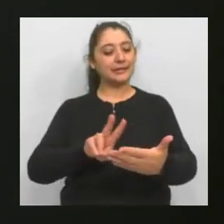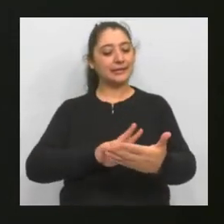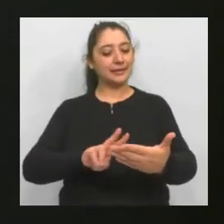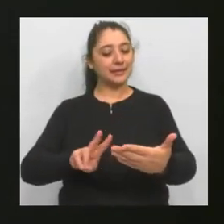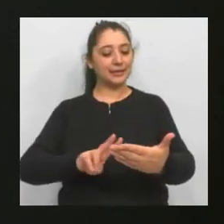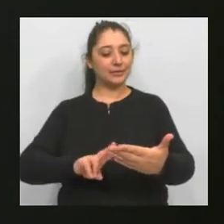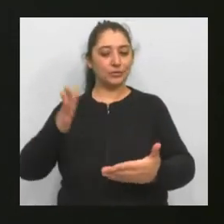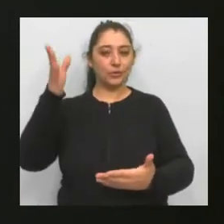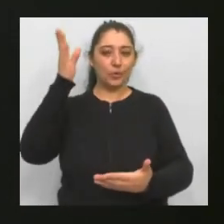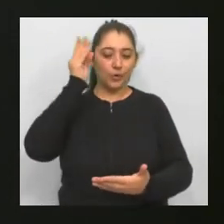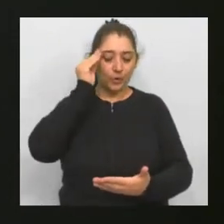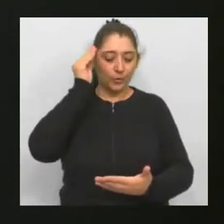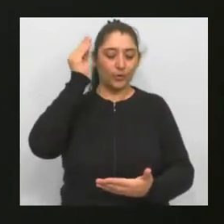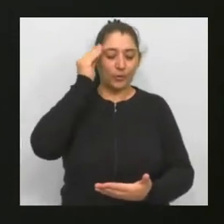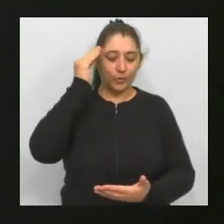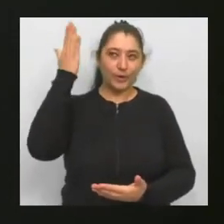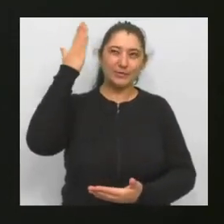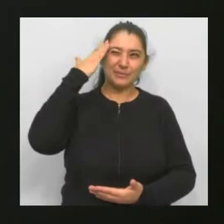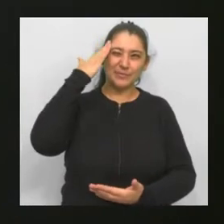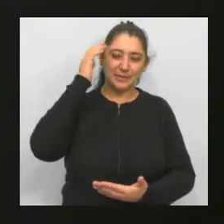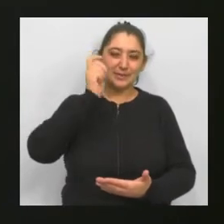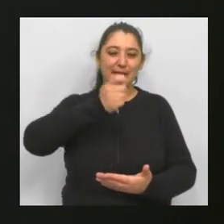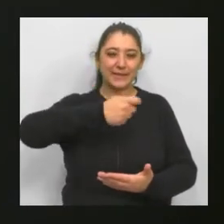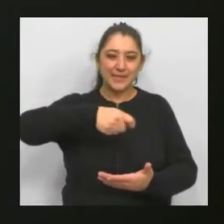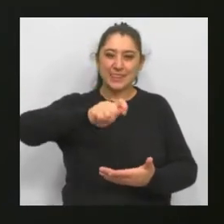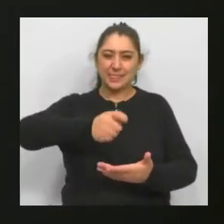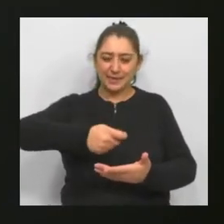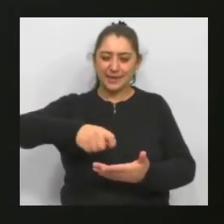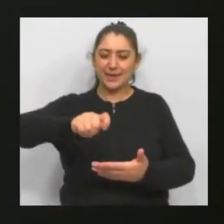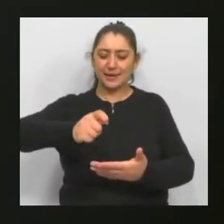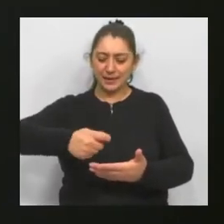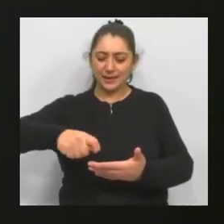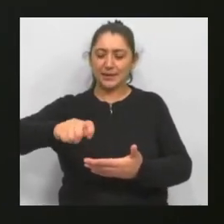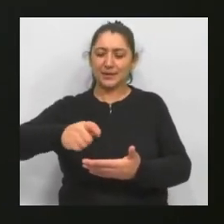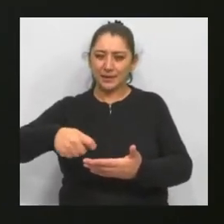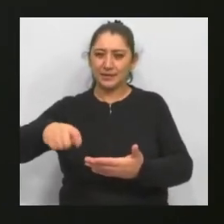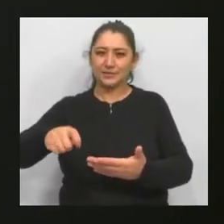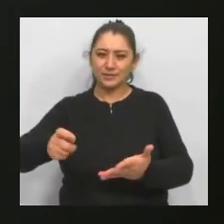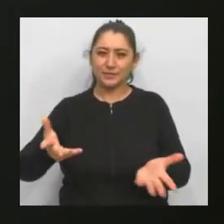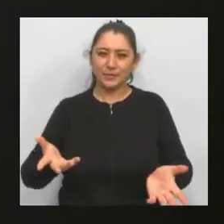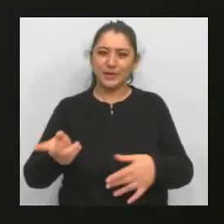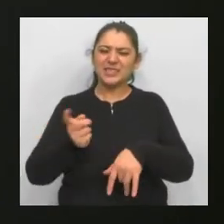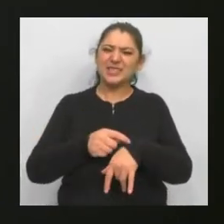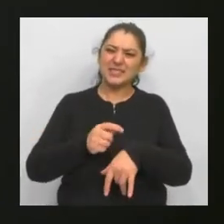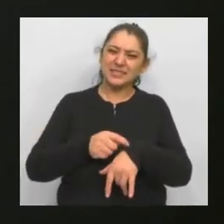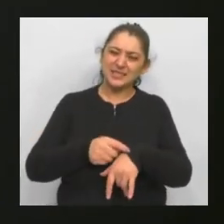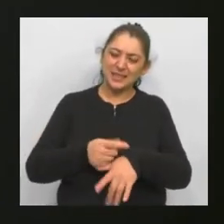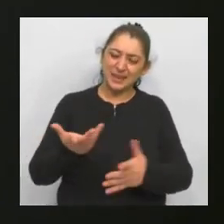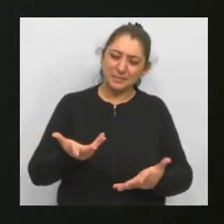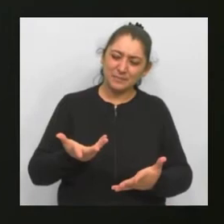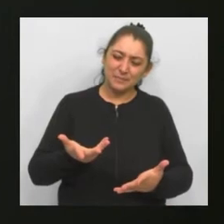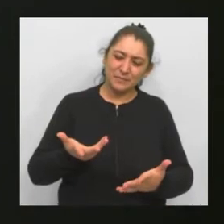en muchos casos también de escritura. Esa pausa, ese tiempo que uno gana, en cierta